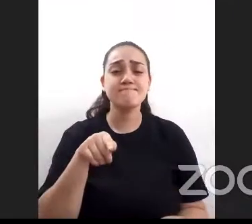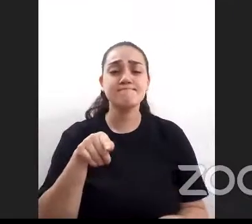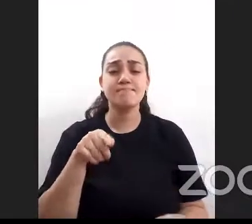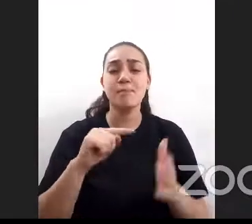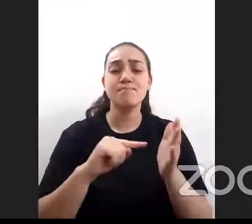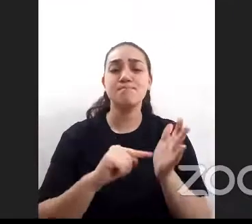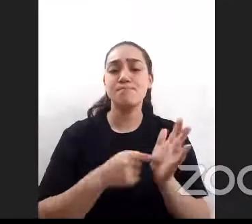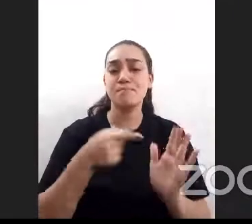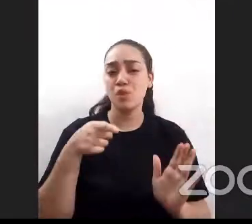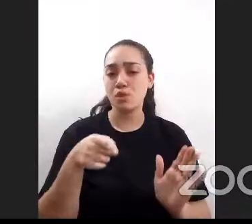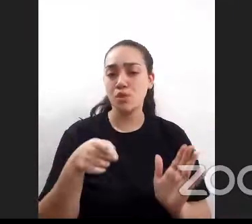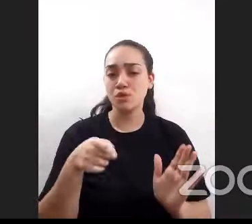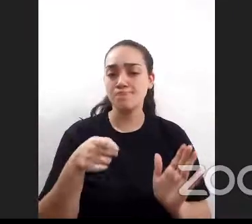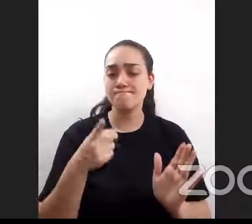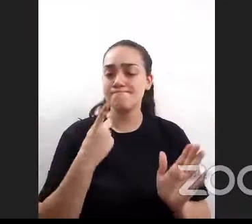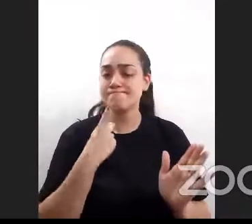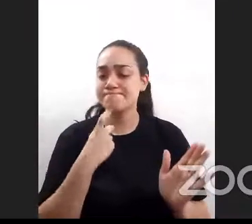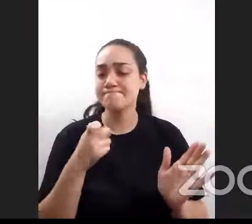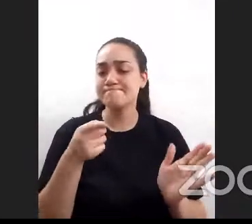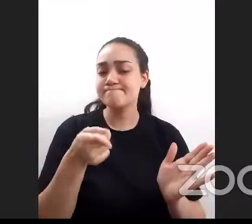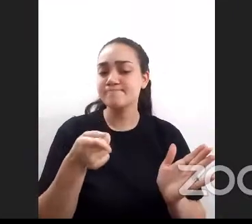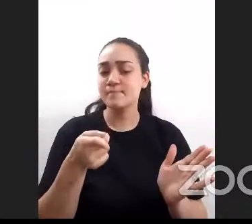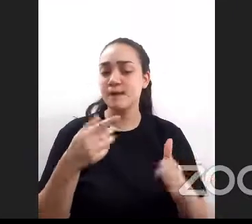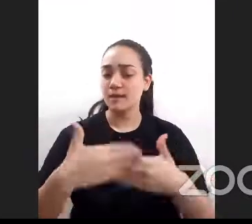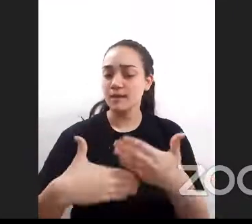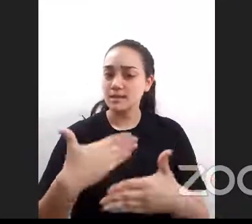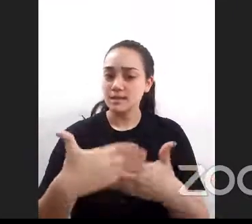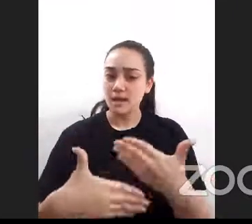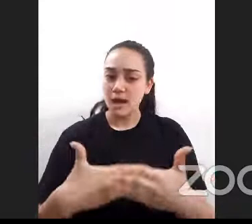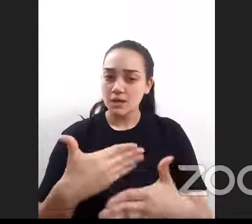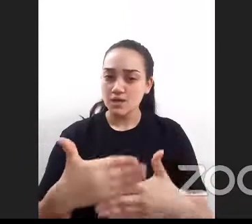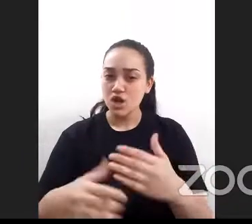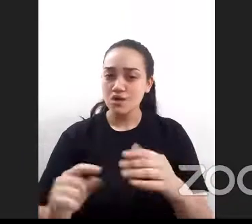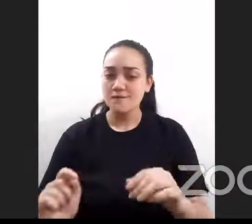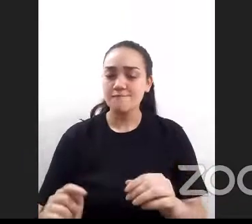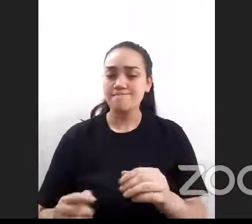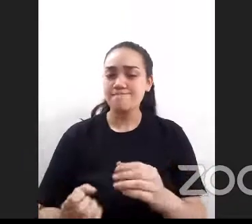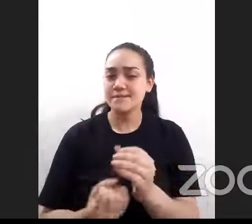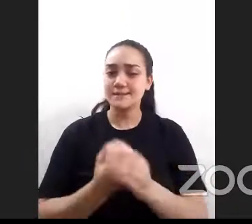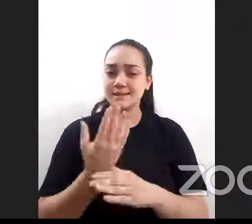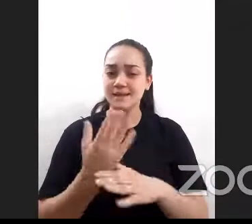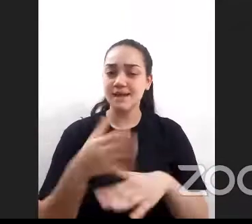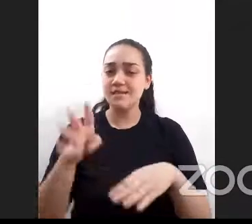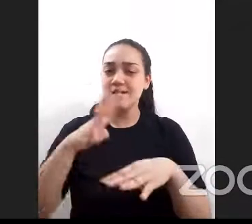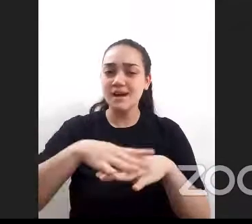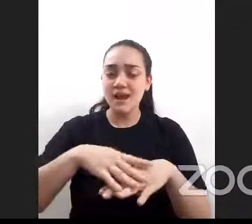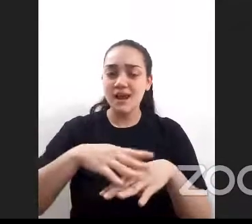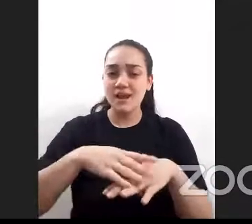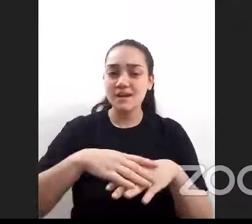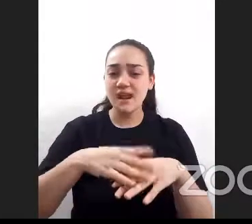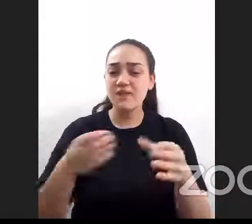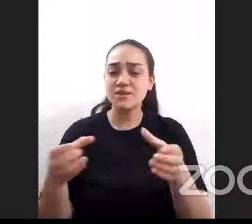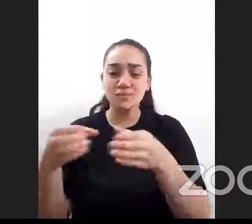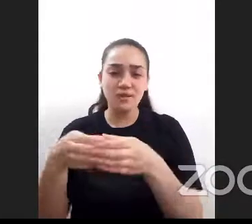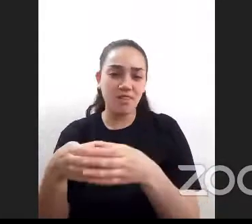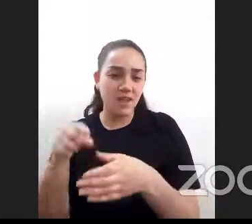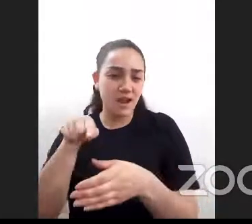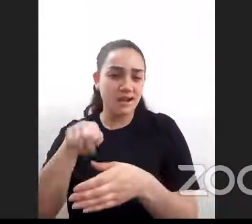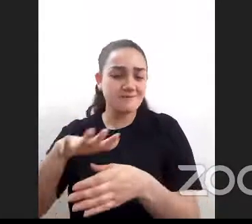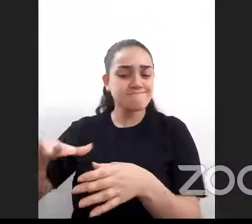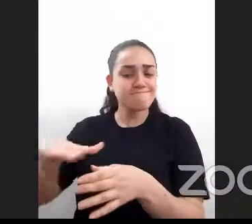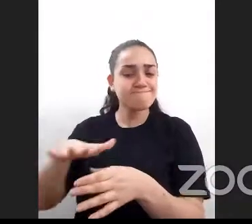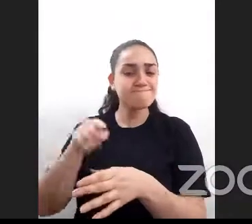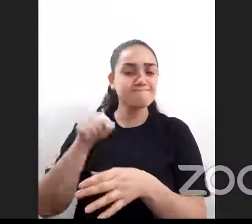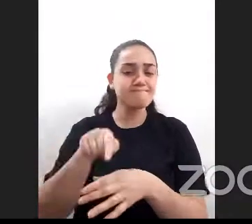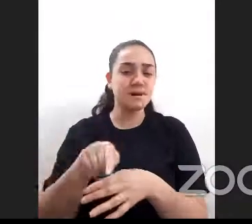posible desarrollo las iniciativas de redes comunitarias donde vemos también mucho potencial para zonas donde una operación comercial no